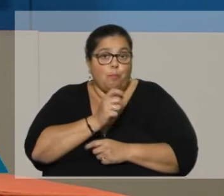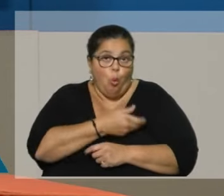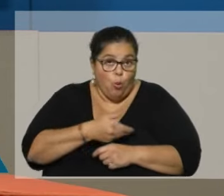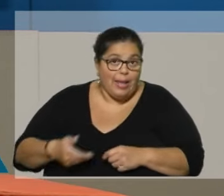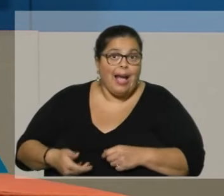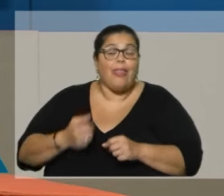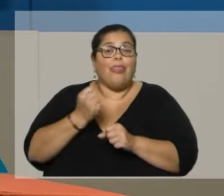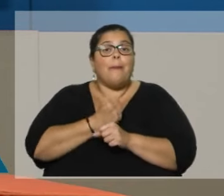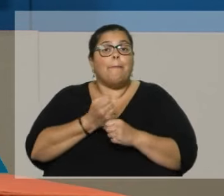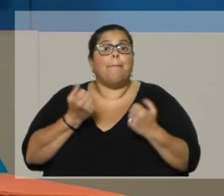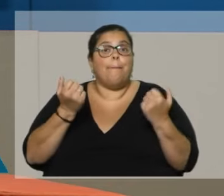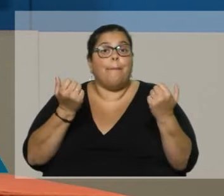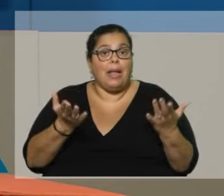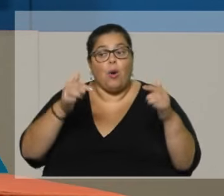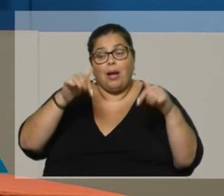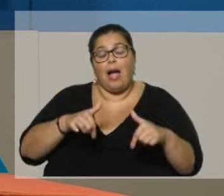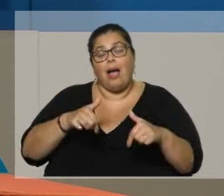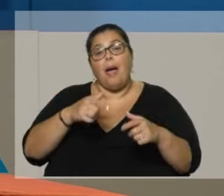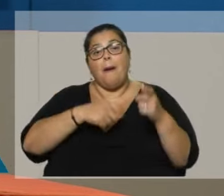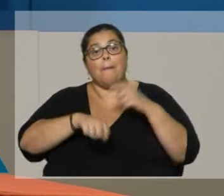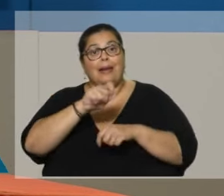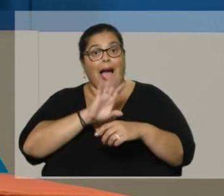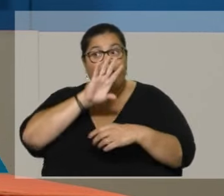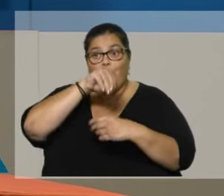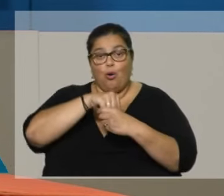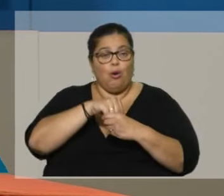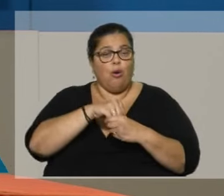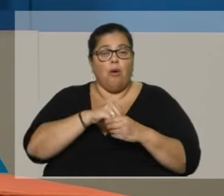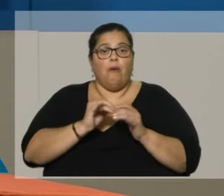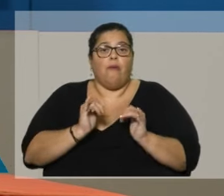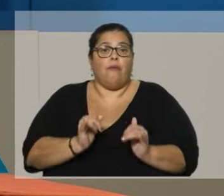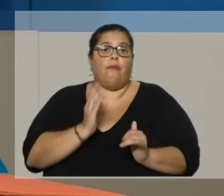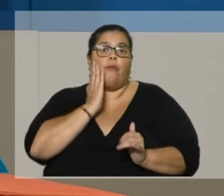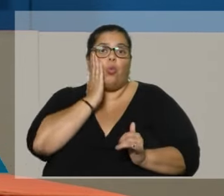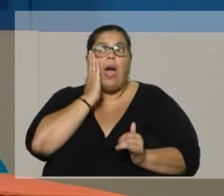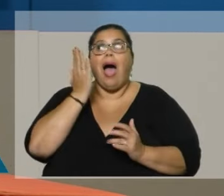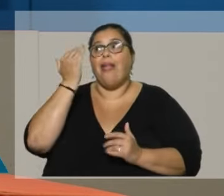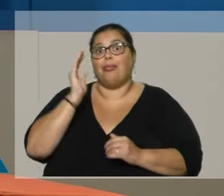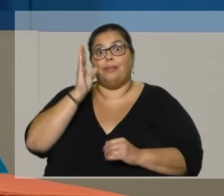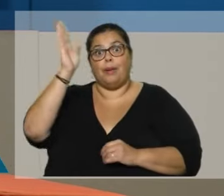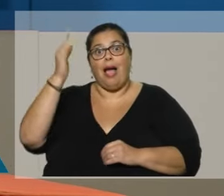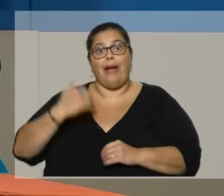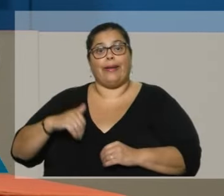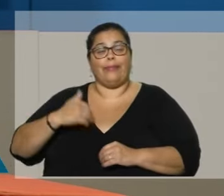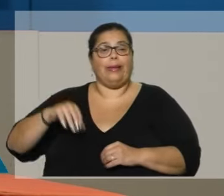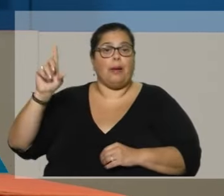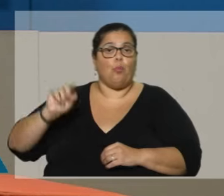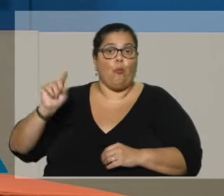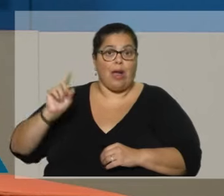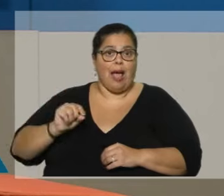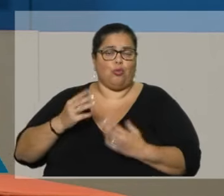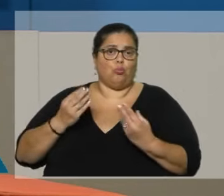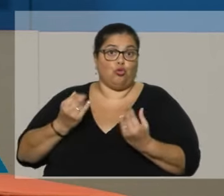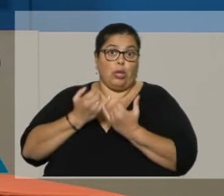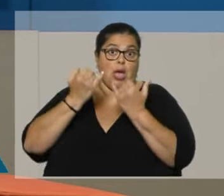tiene el mercado interno estancado. El hecho de que Argentina estuviera tan barata tanto tiempo hizo, sobre todo en